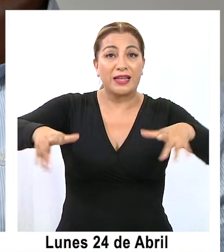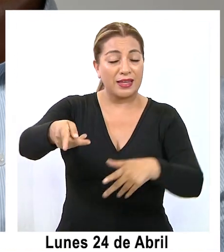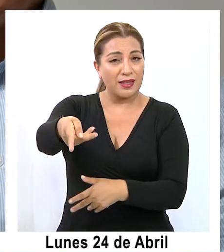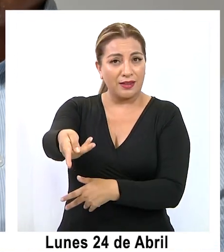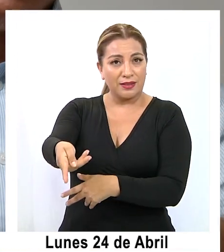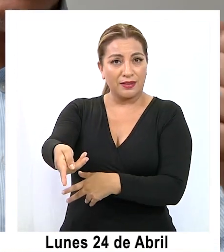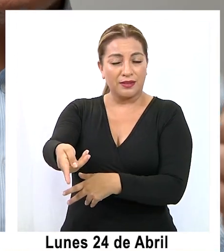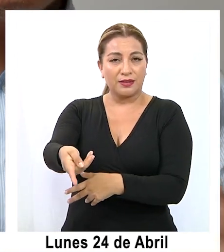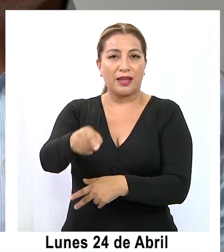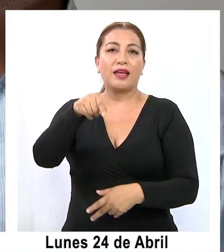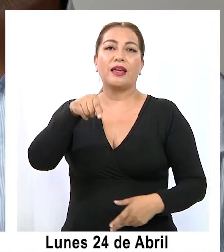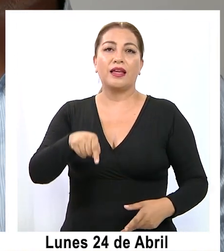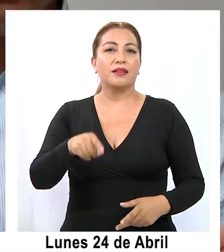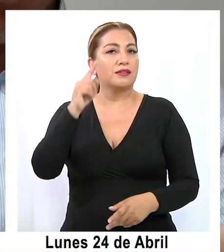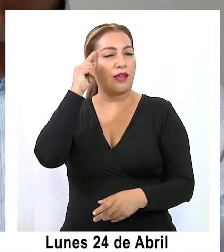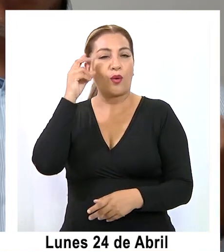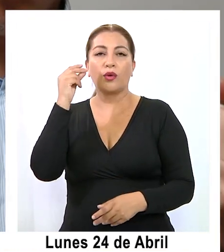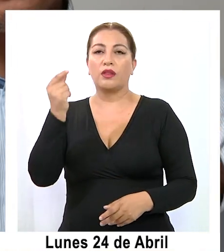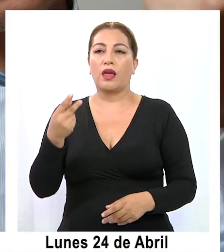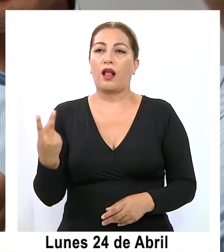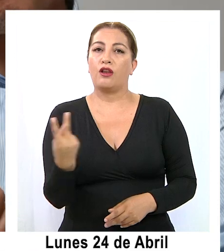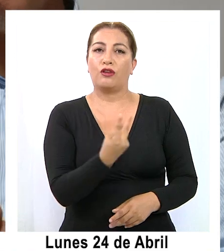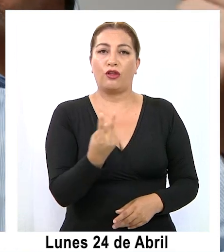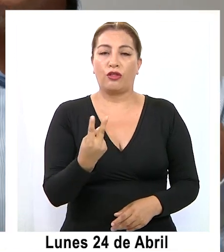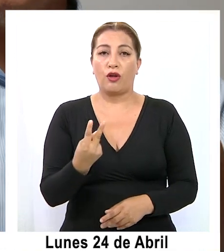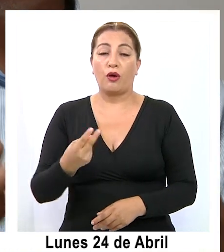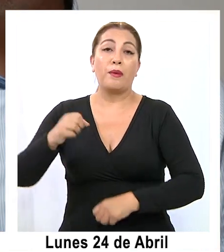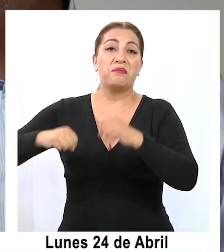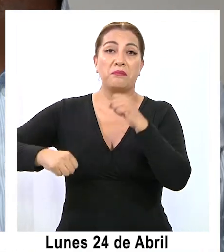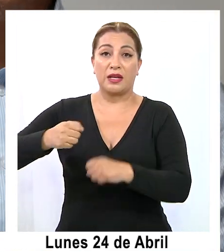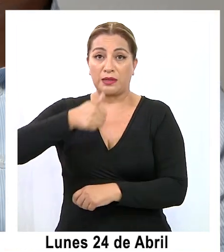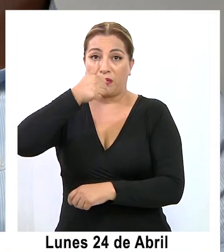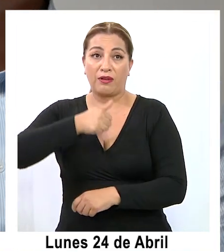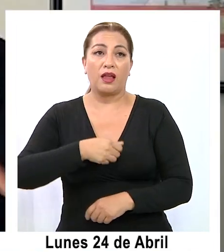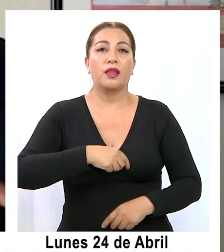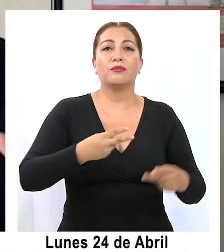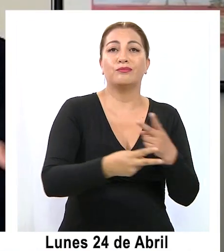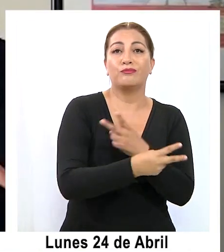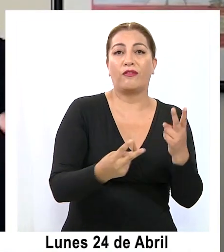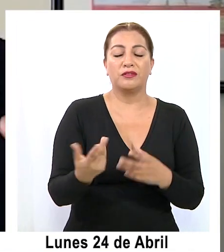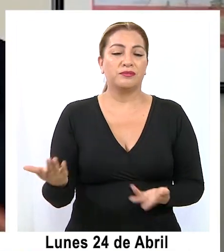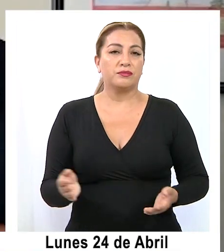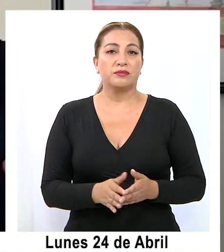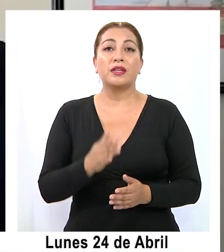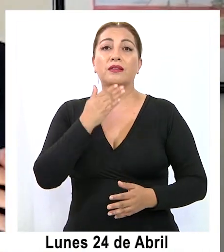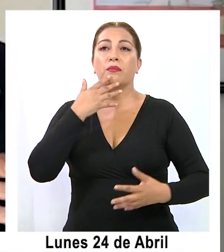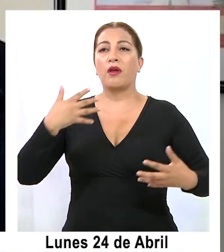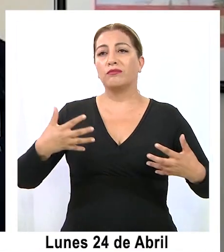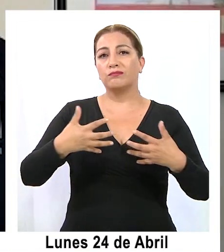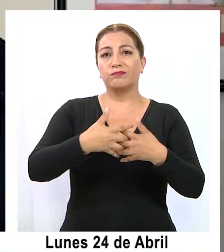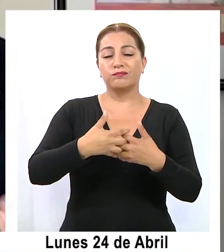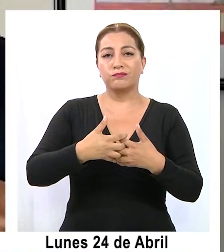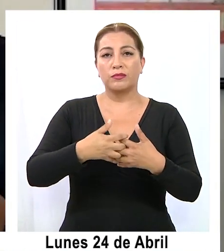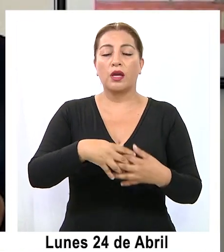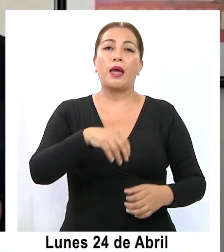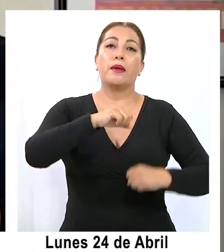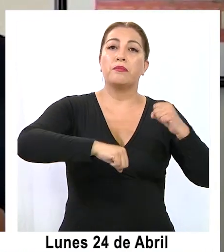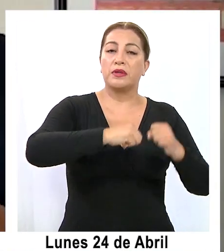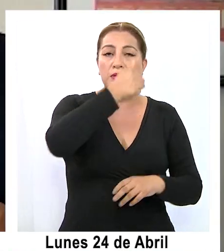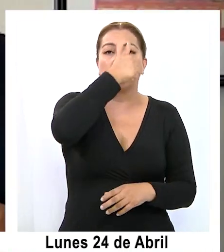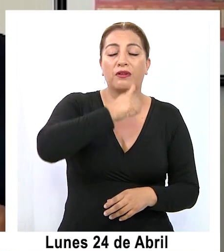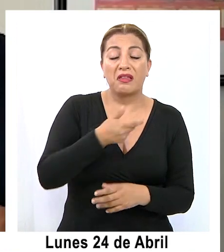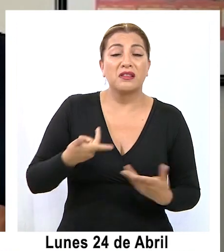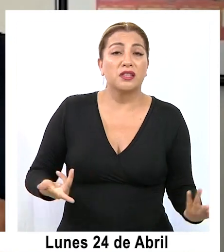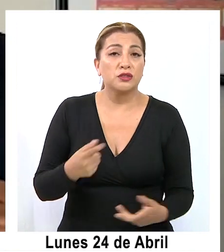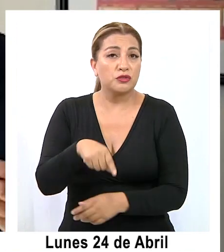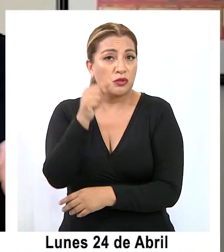través de estas iniciativas en conjunto del sector público y del sector privado. También va a haber articulación con el sector privado, es decir, acá